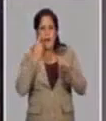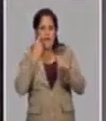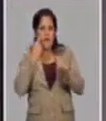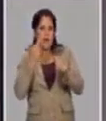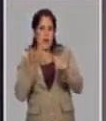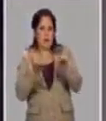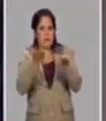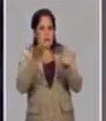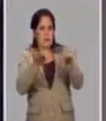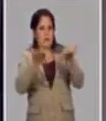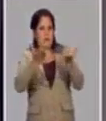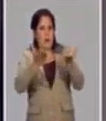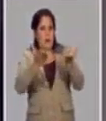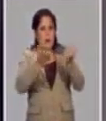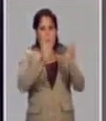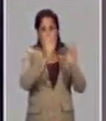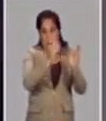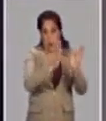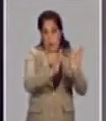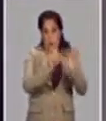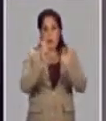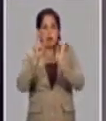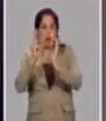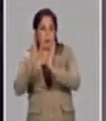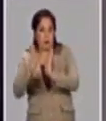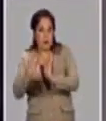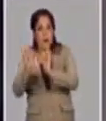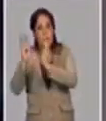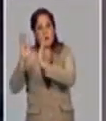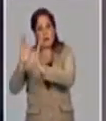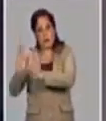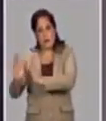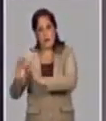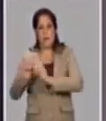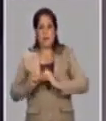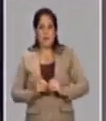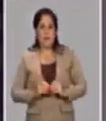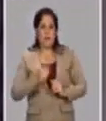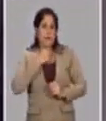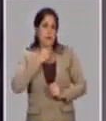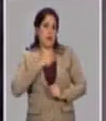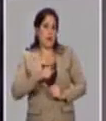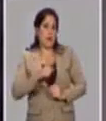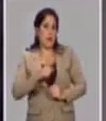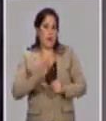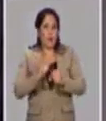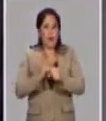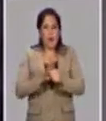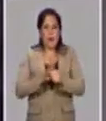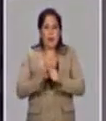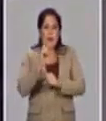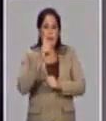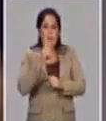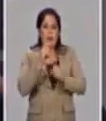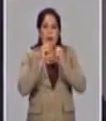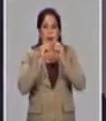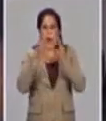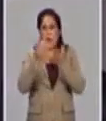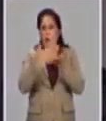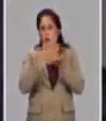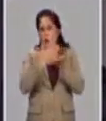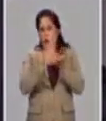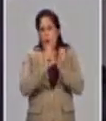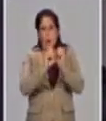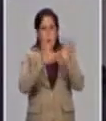completar completamente los resultados de ese ensayo clínico. Pero ya, por ejemplo, empiezan a salir las primeras